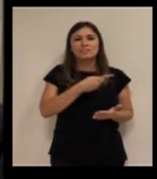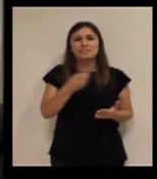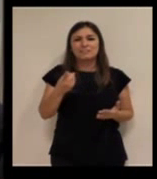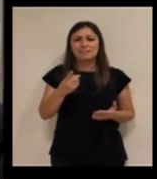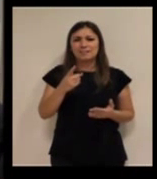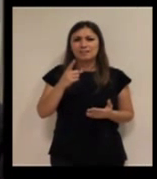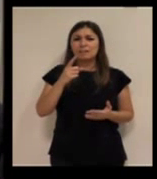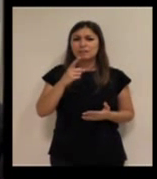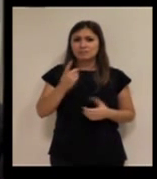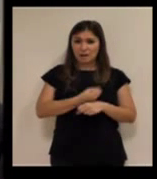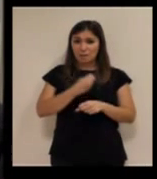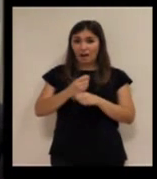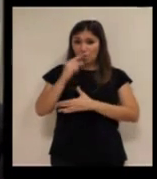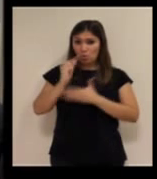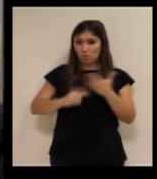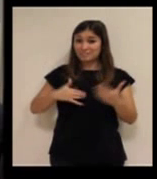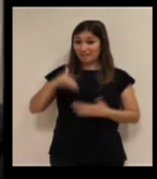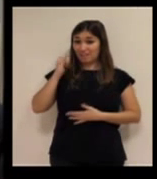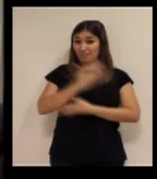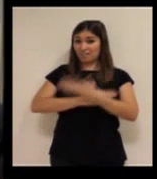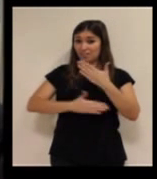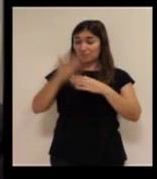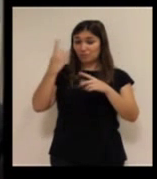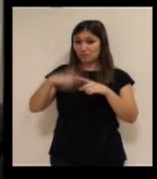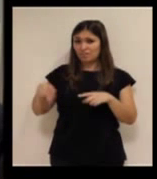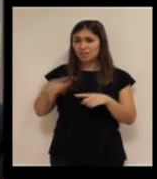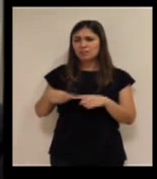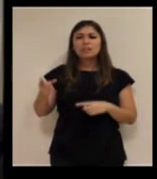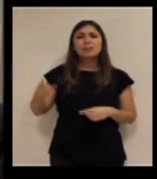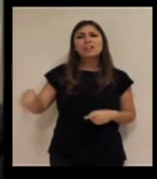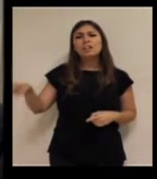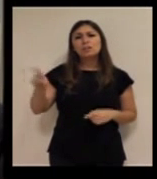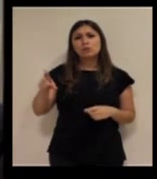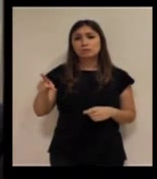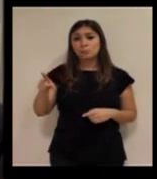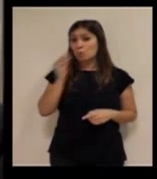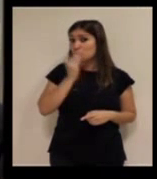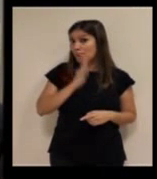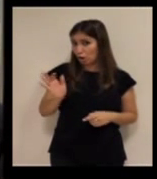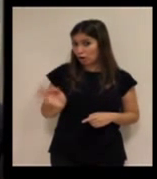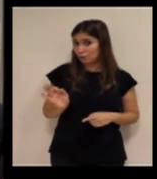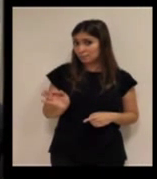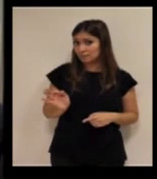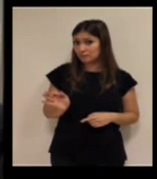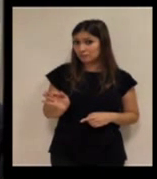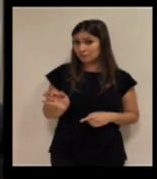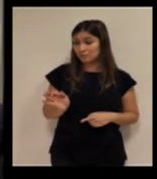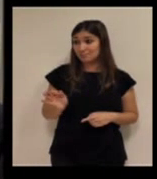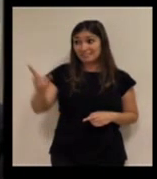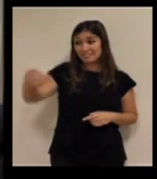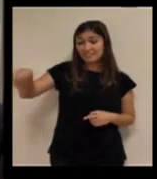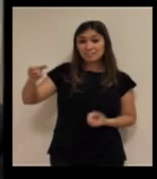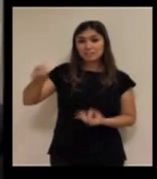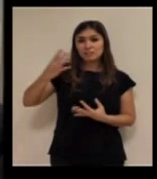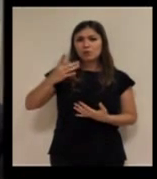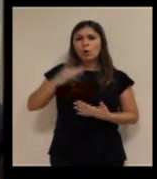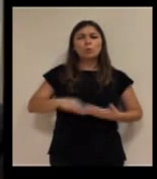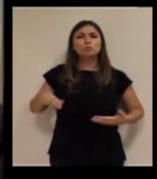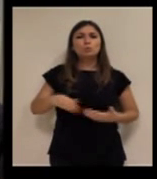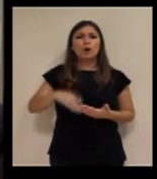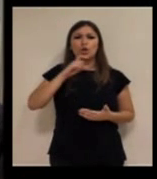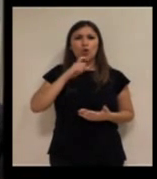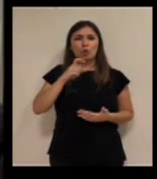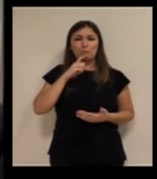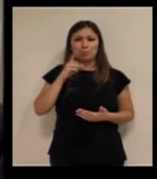si tenéis trabajadores con diferentes discapacidades ellos entiendo que son los mejores para deciros